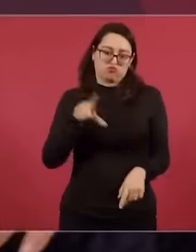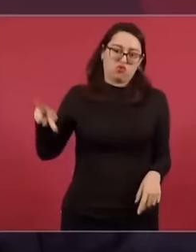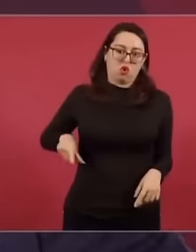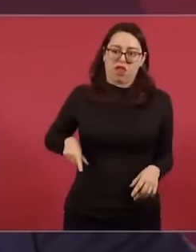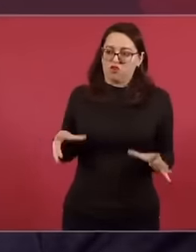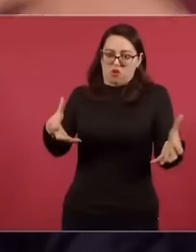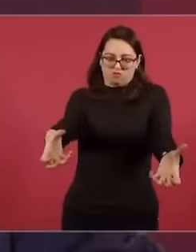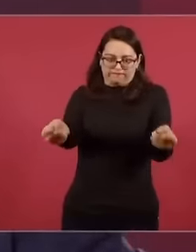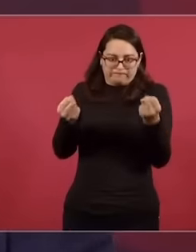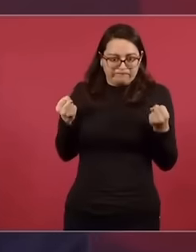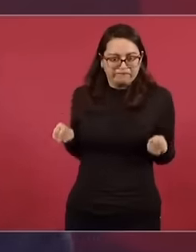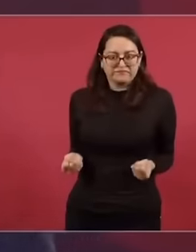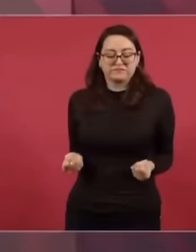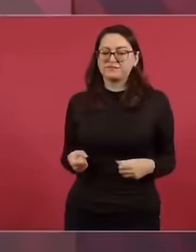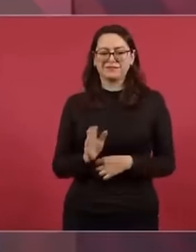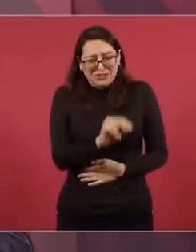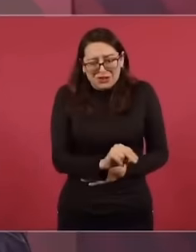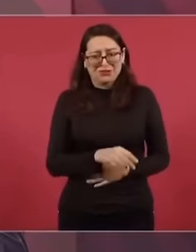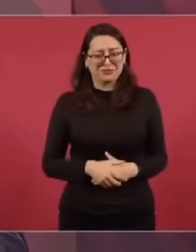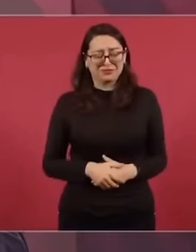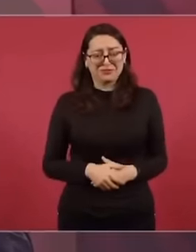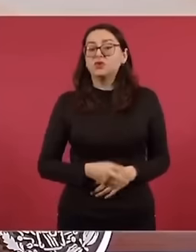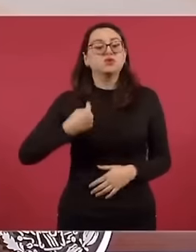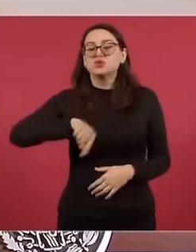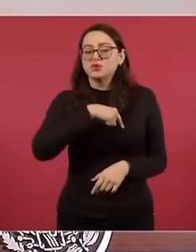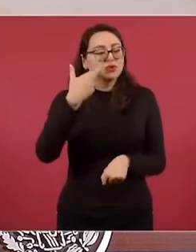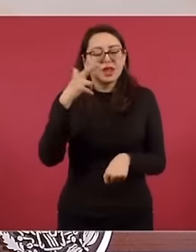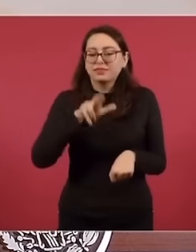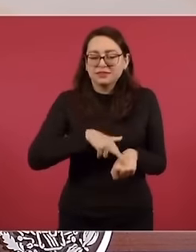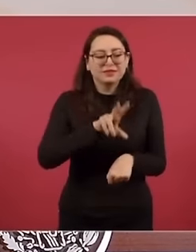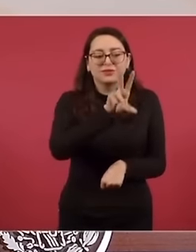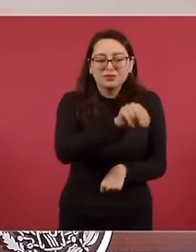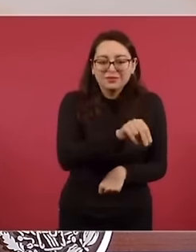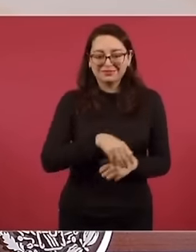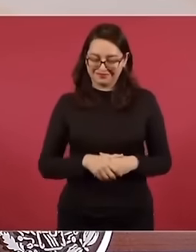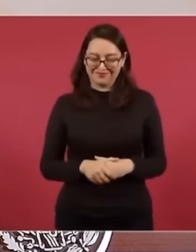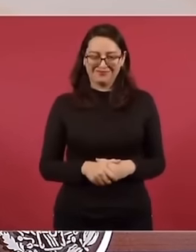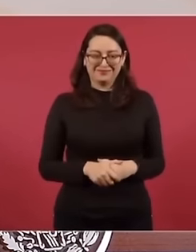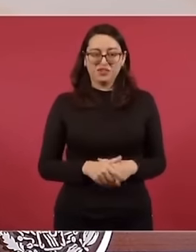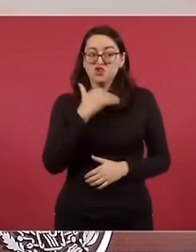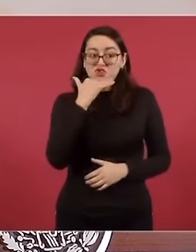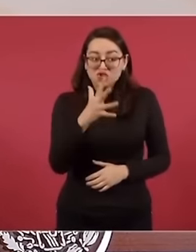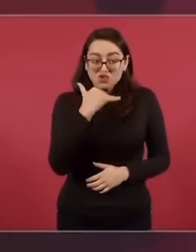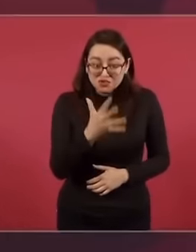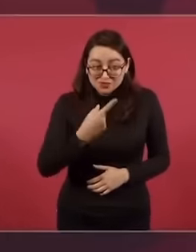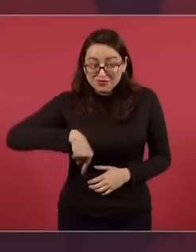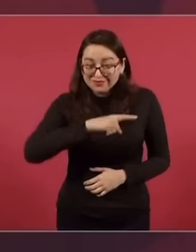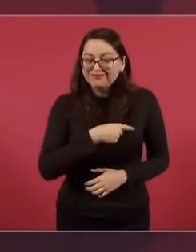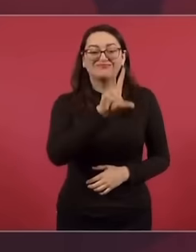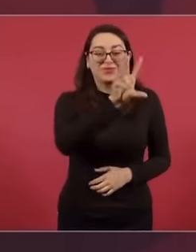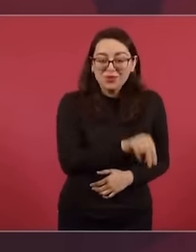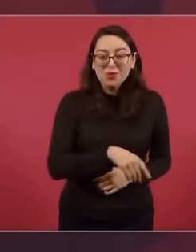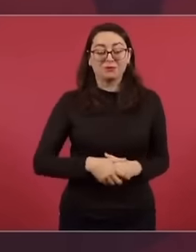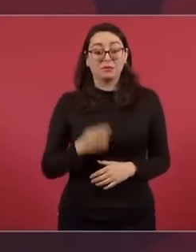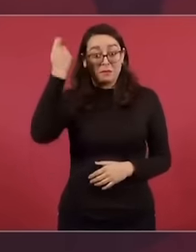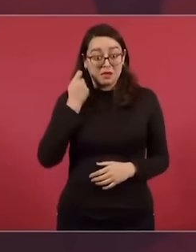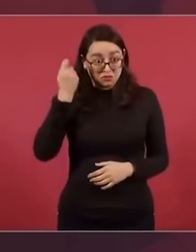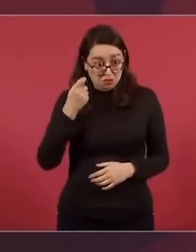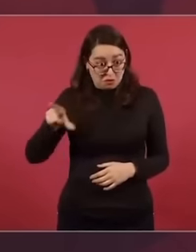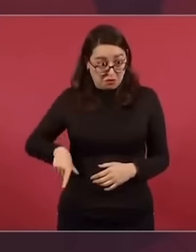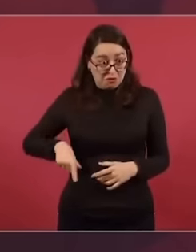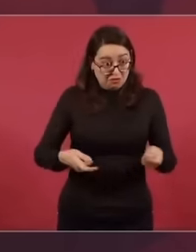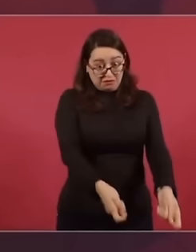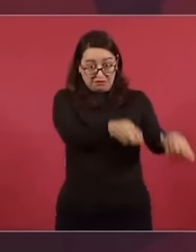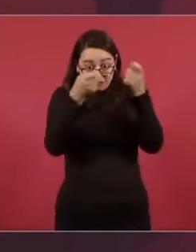ahorros, con todas las pensiones. No, no somos ratas. Yo tengo... No somos corruptos. Este, no, no es eso.